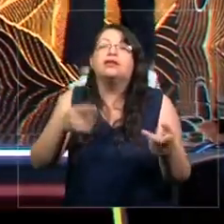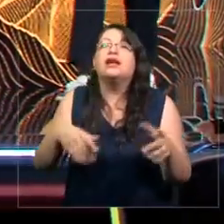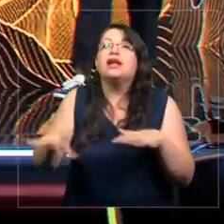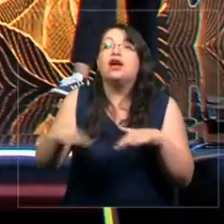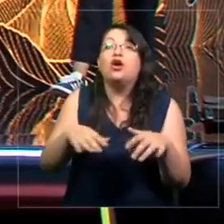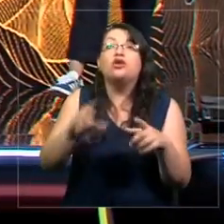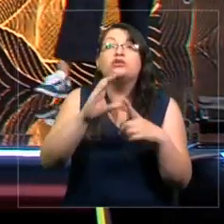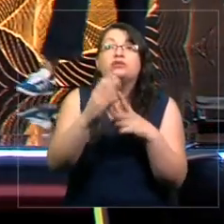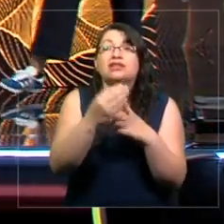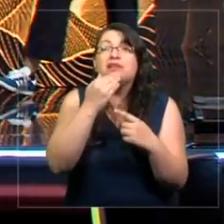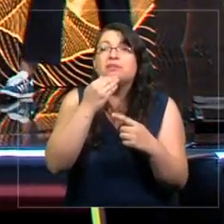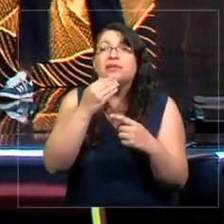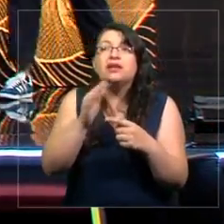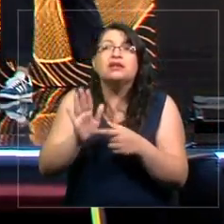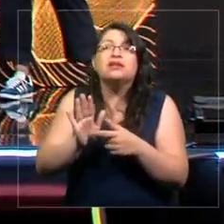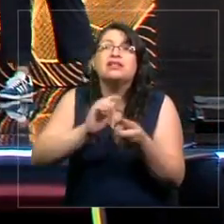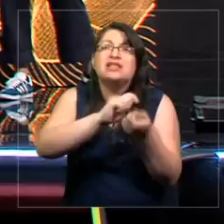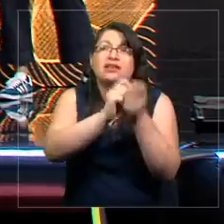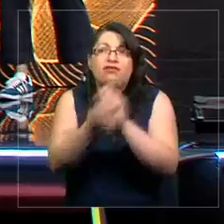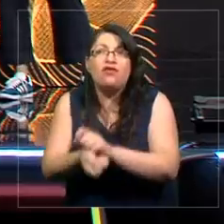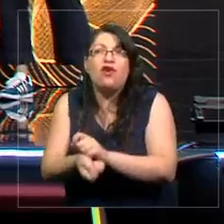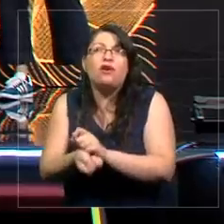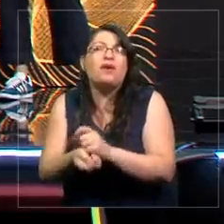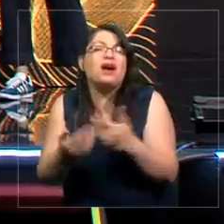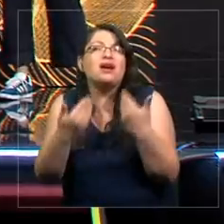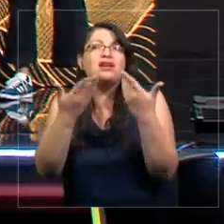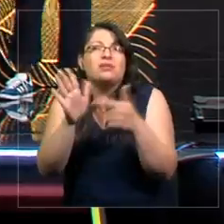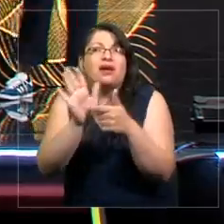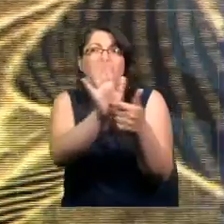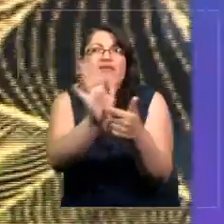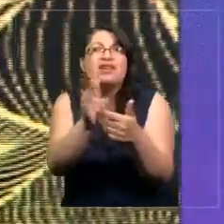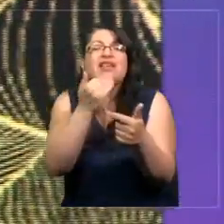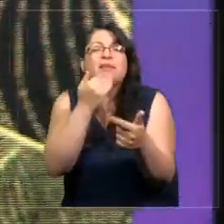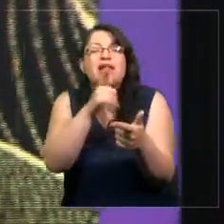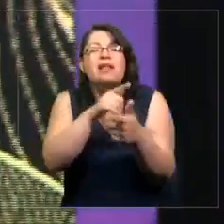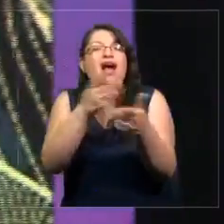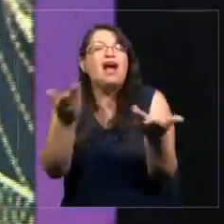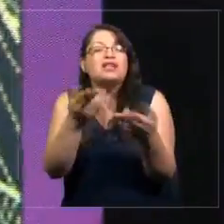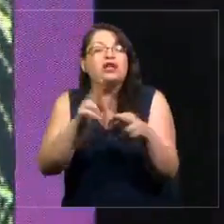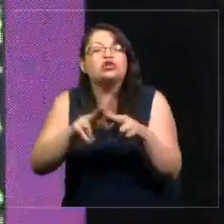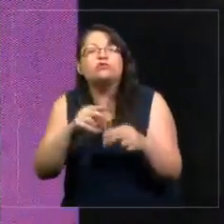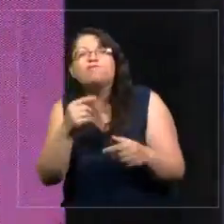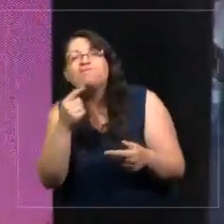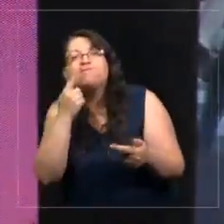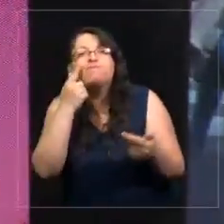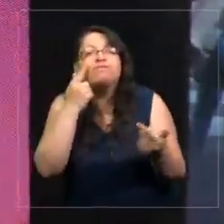en algo que se va a ver, pero al mismo tiempo que ponen la mirada a prueba, porque nosotros estamos ahora, por ejemplo,